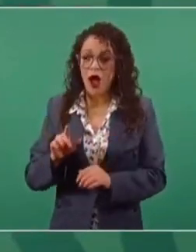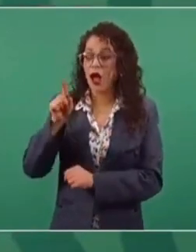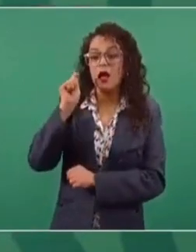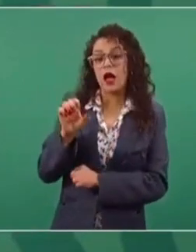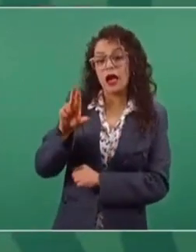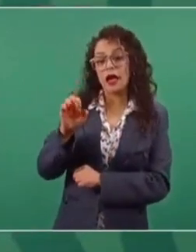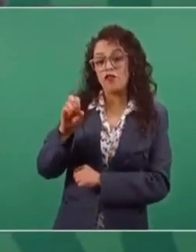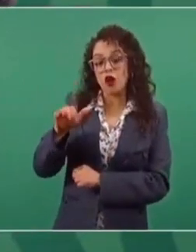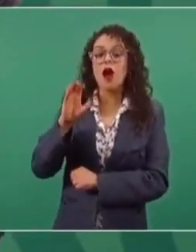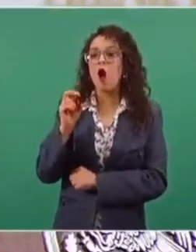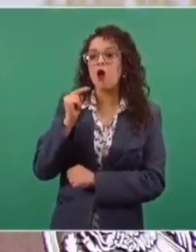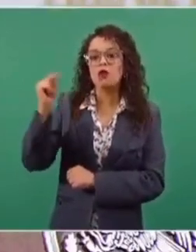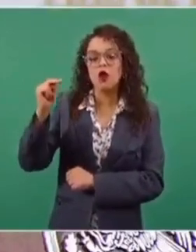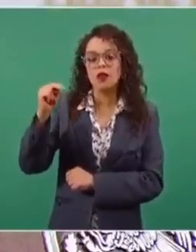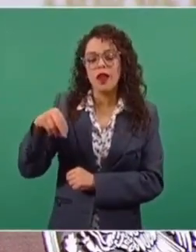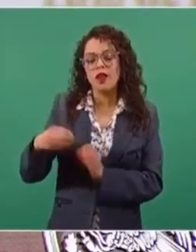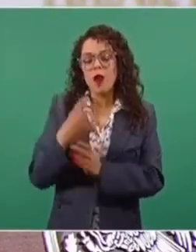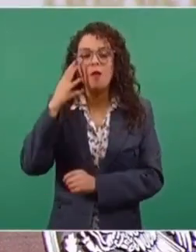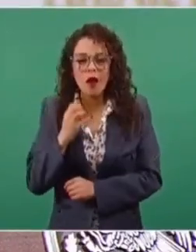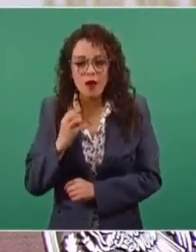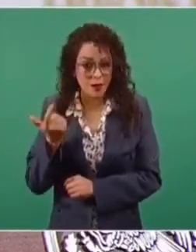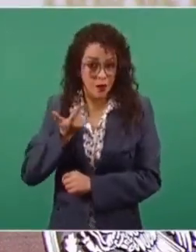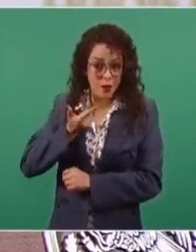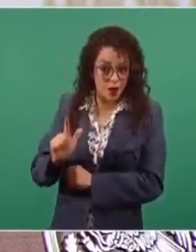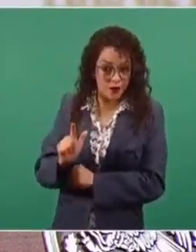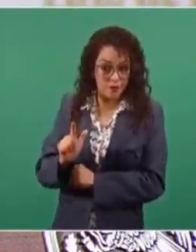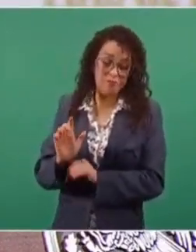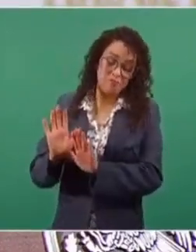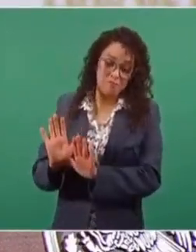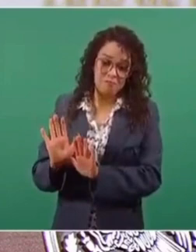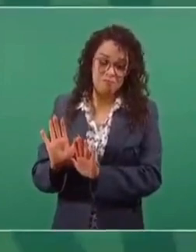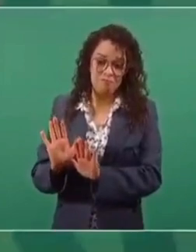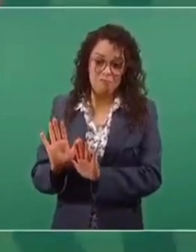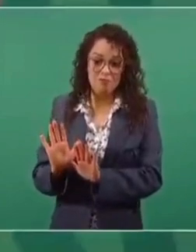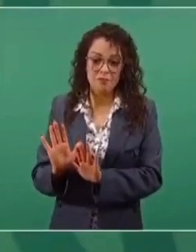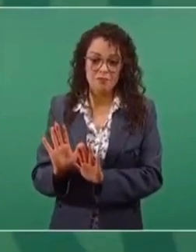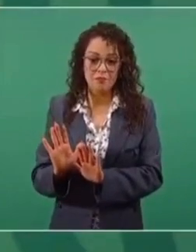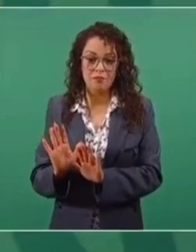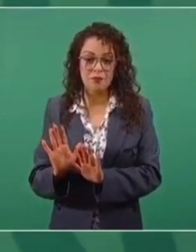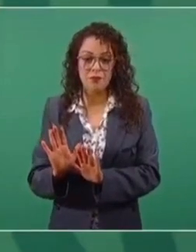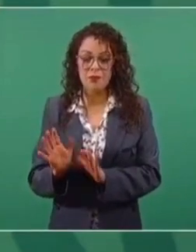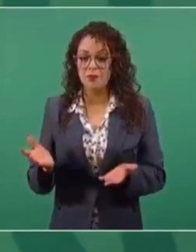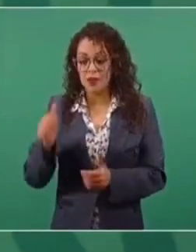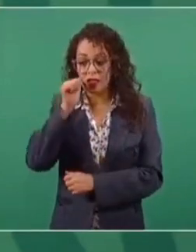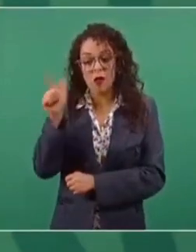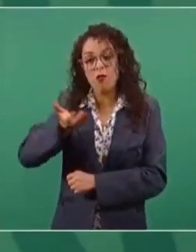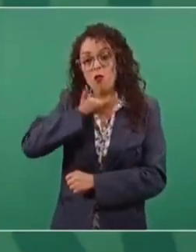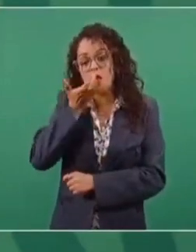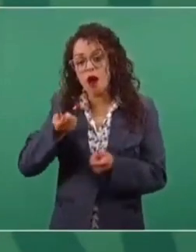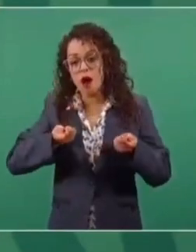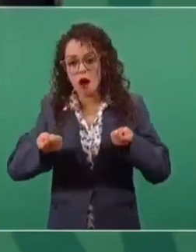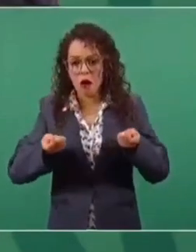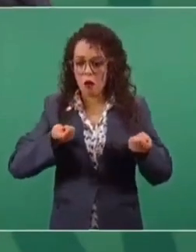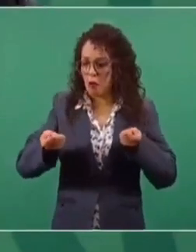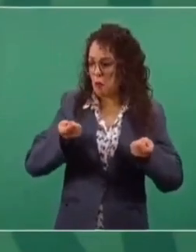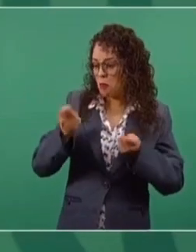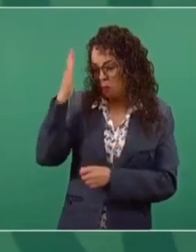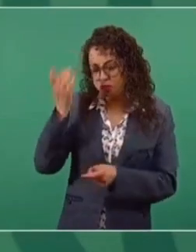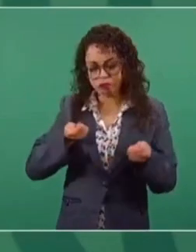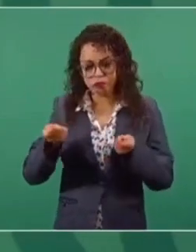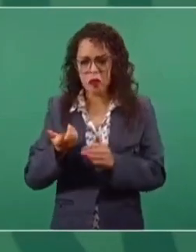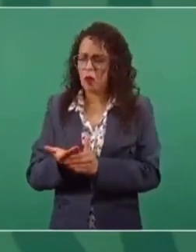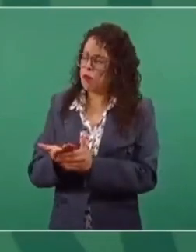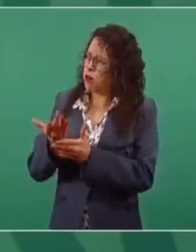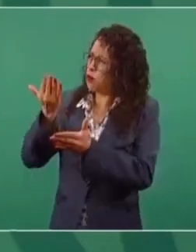norte de Nuevo León? lo que decimos, si ellos se manipulan desde hace tiempo